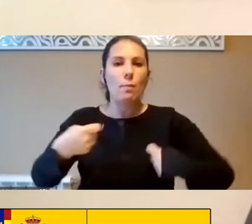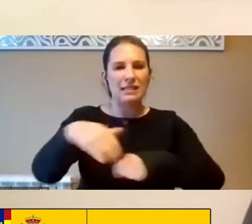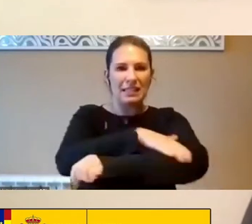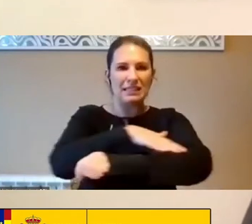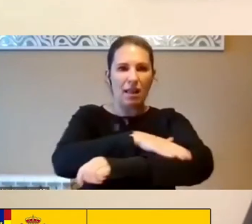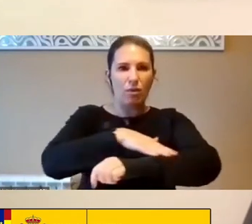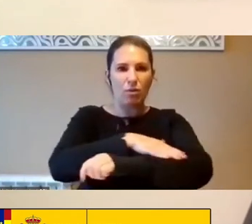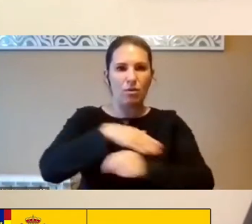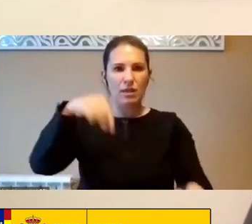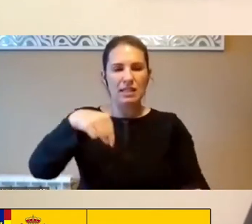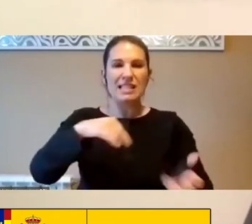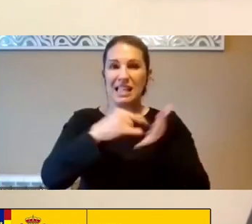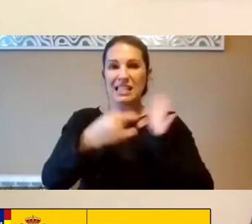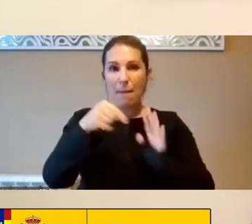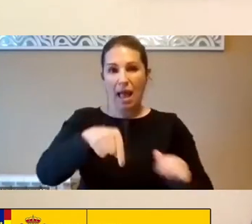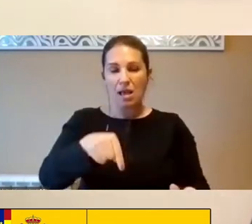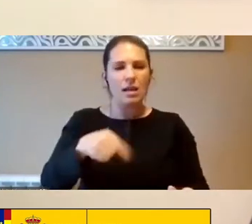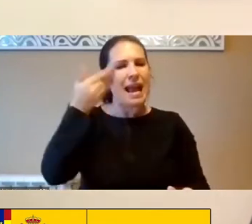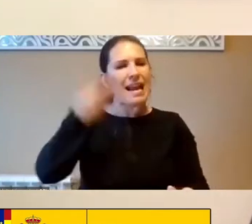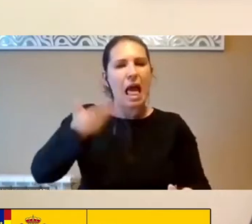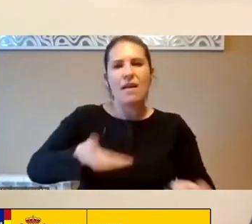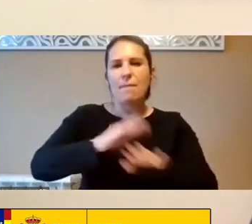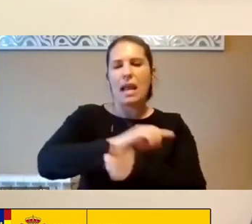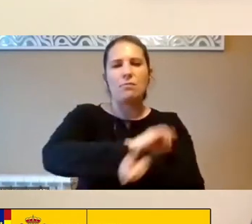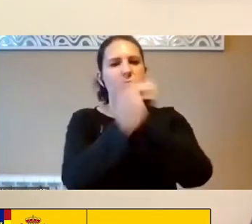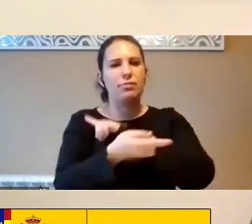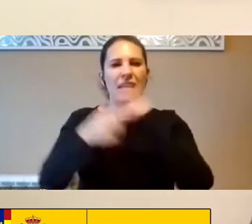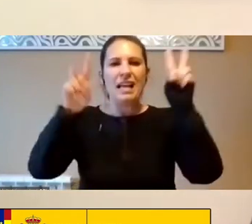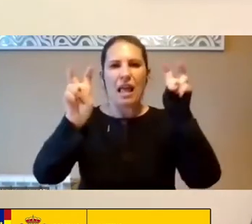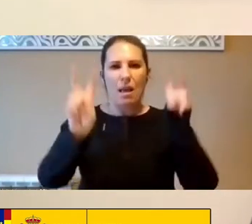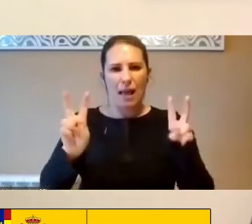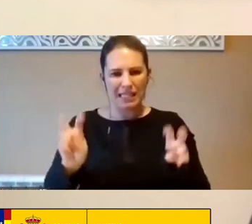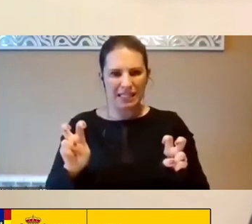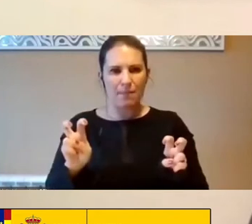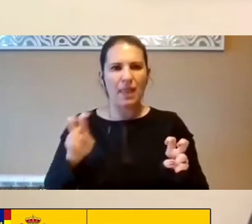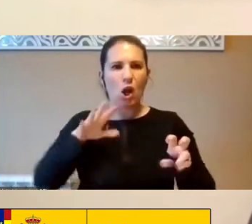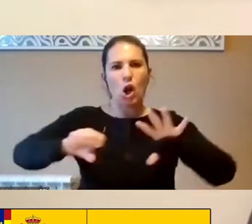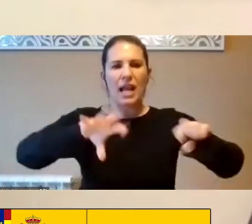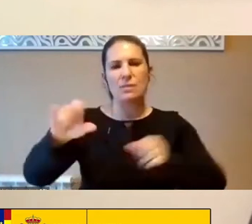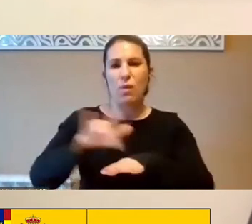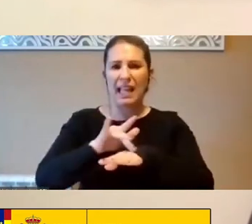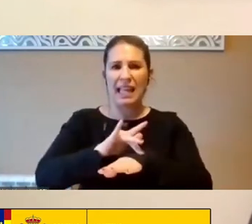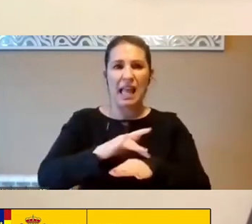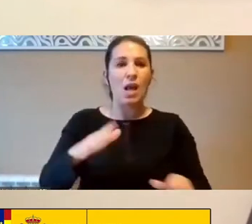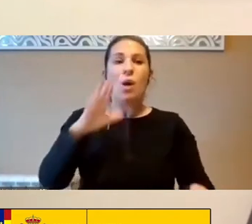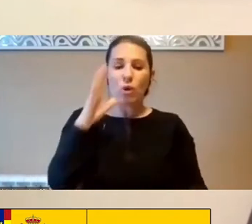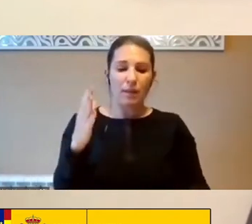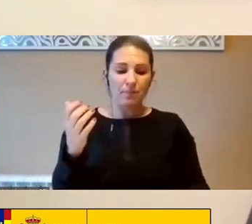El Sistema De Procurement Es Clave Para Revertir Estos Temas De De Colonialismo Digital Porque Si No